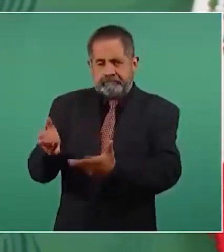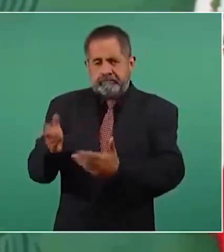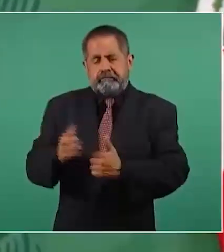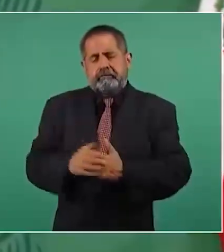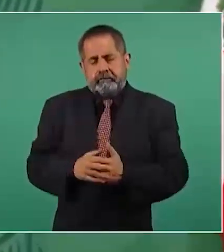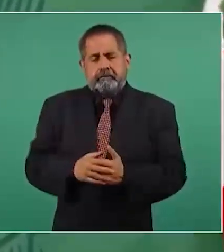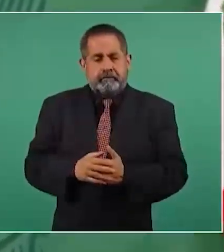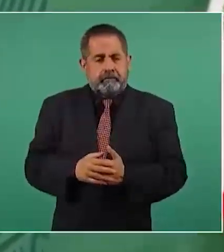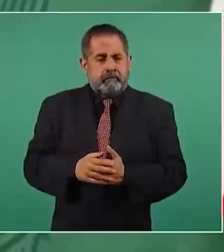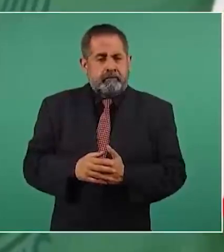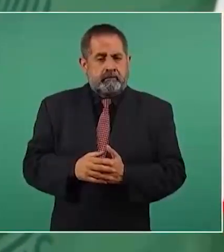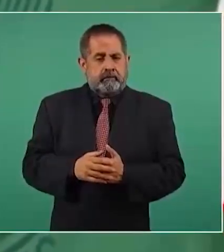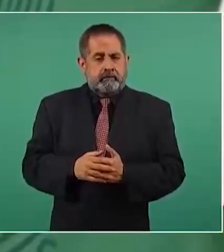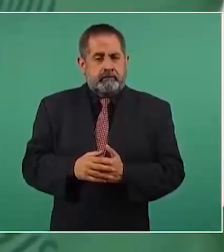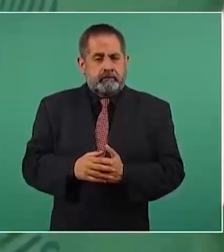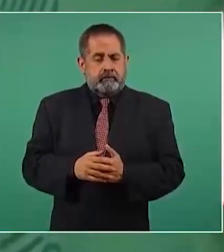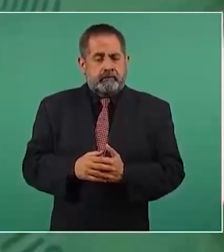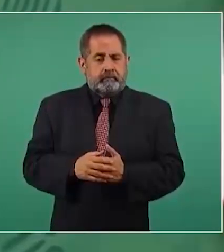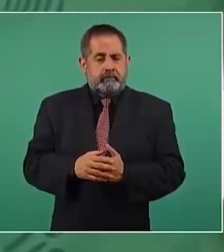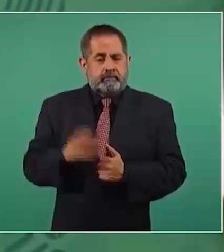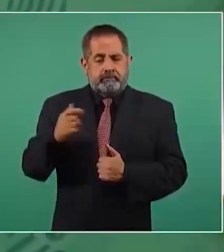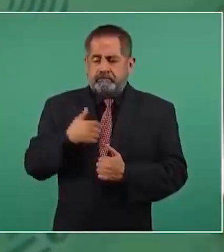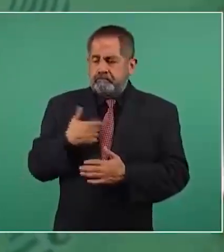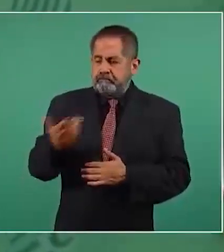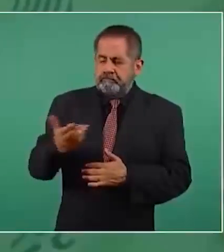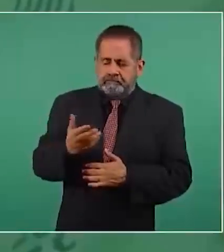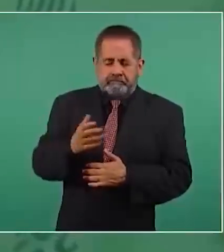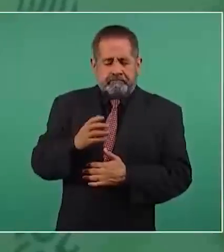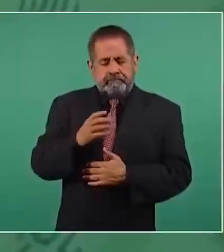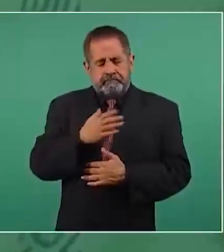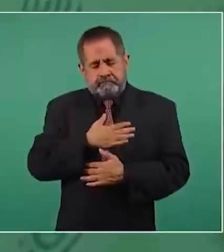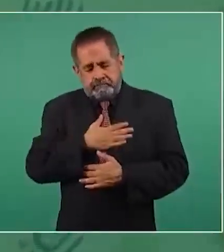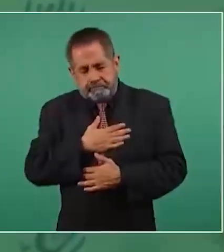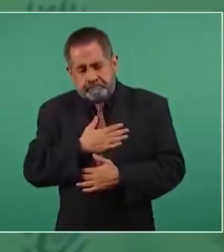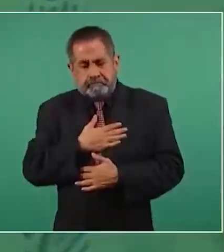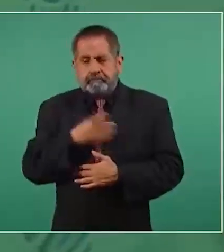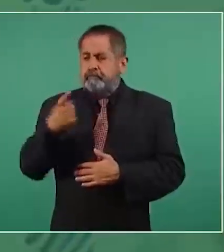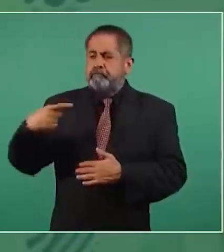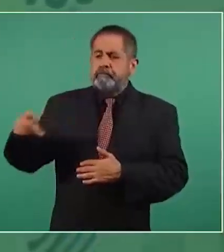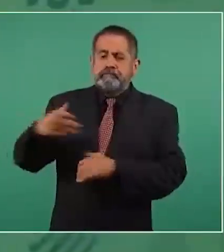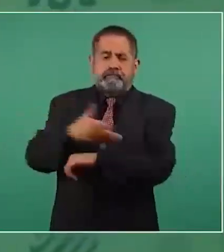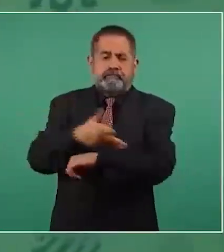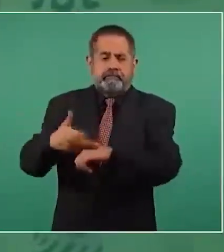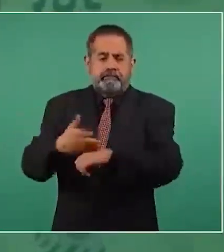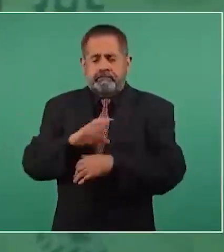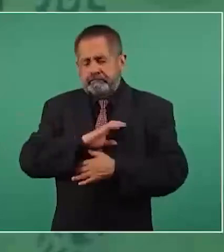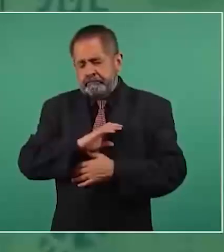considerando nuestro afecto a sus familiares.